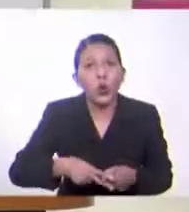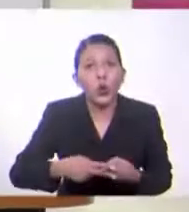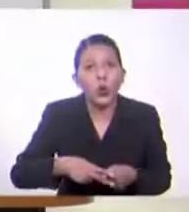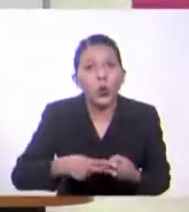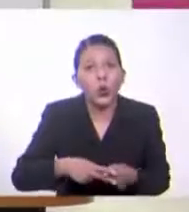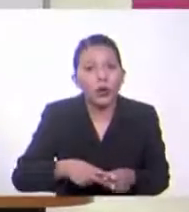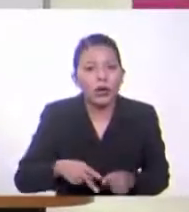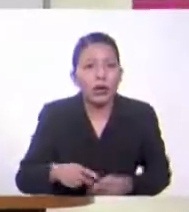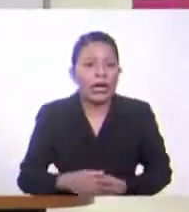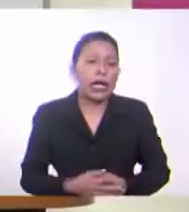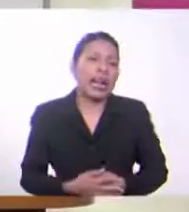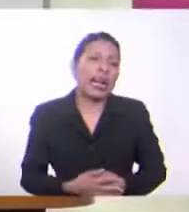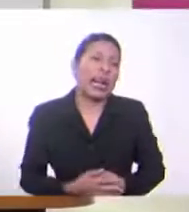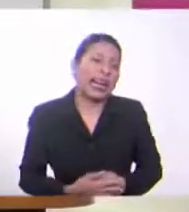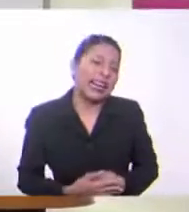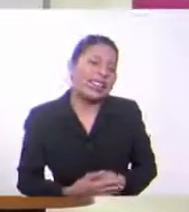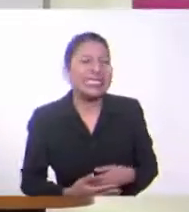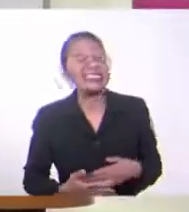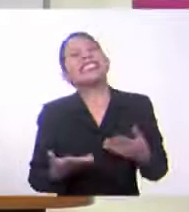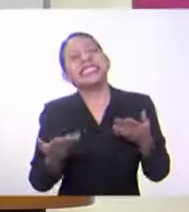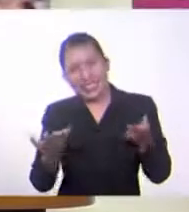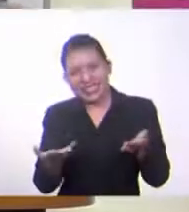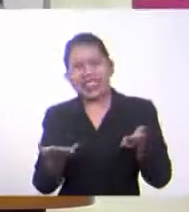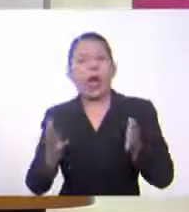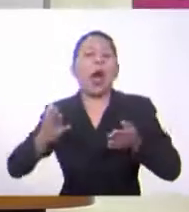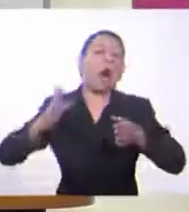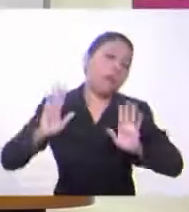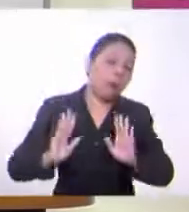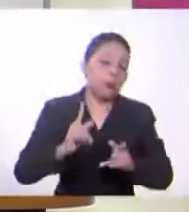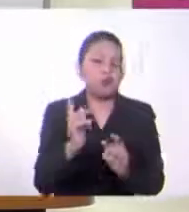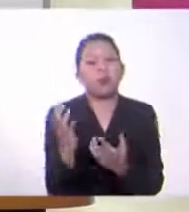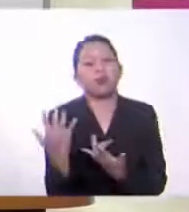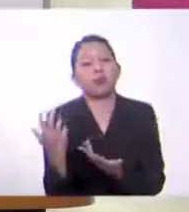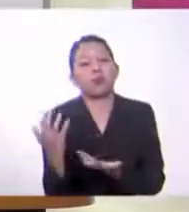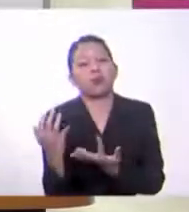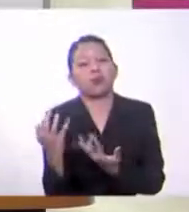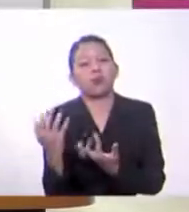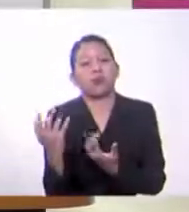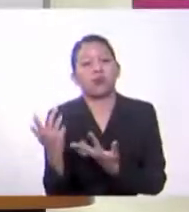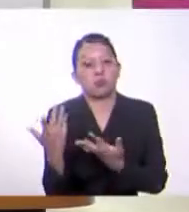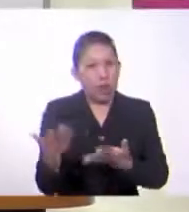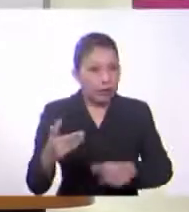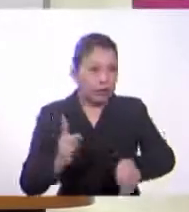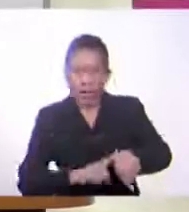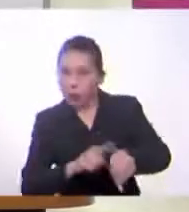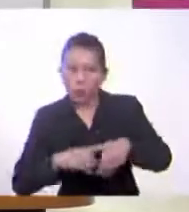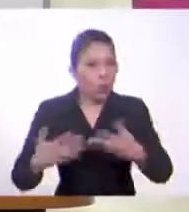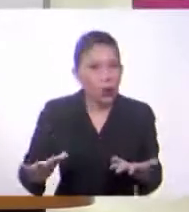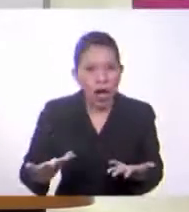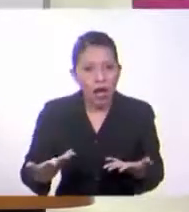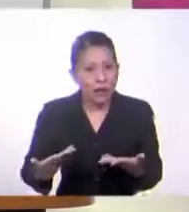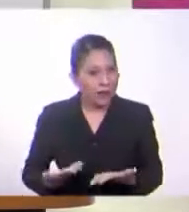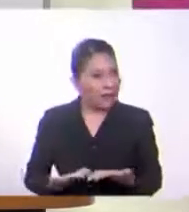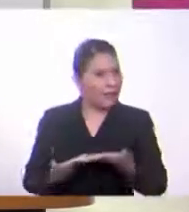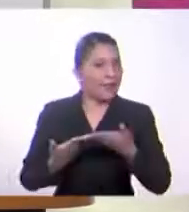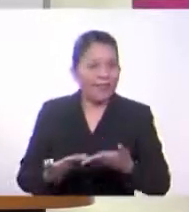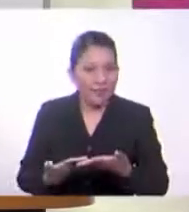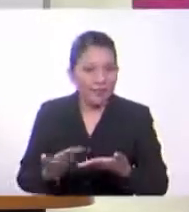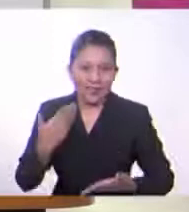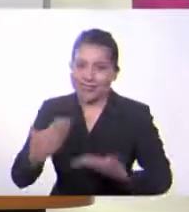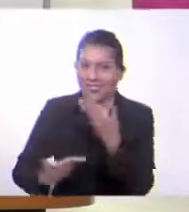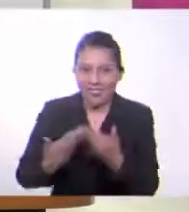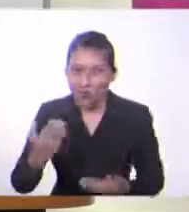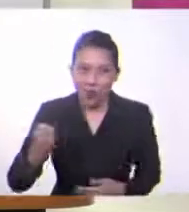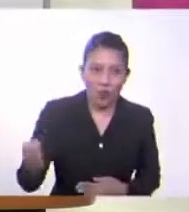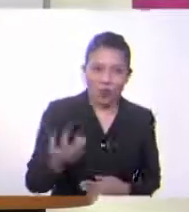sí se lo puedo reparar, pero mientras hace la espera no se puede quedar sin el tiempo, así que yo le recomiendo un nuevo reloj.